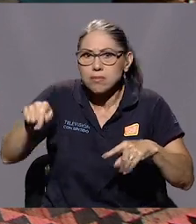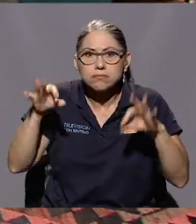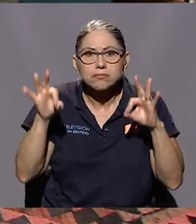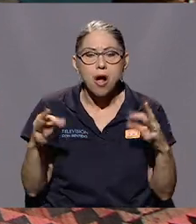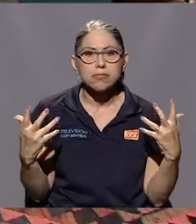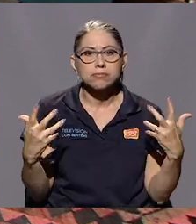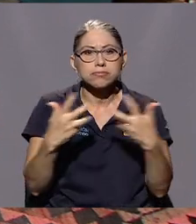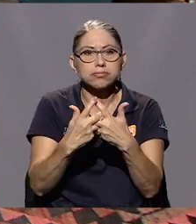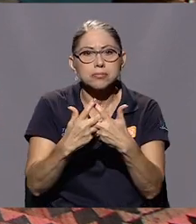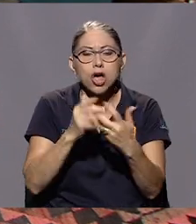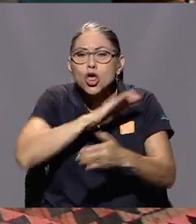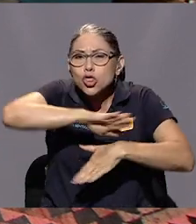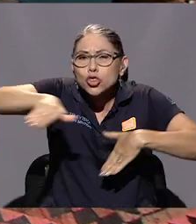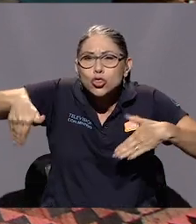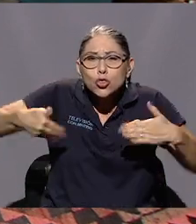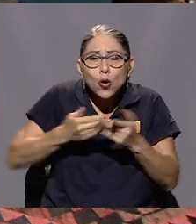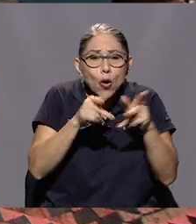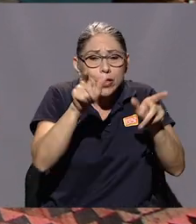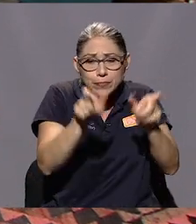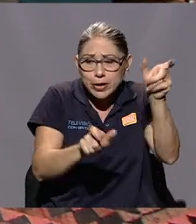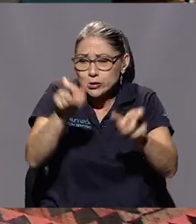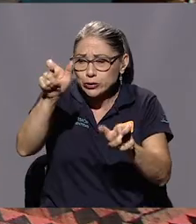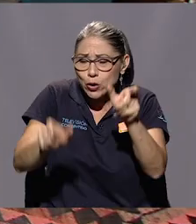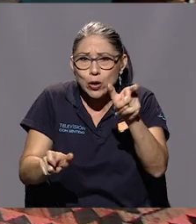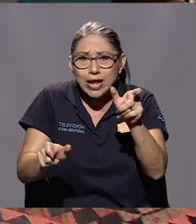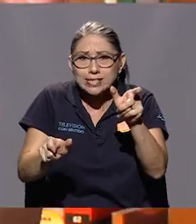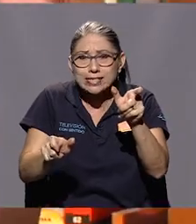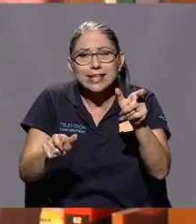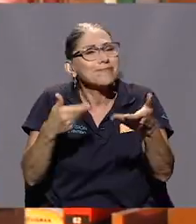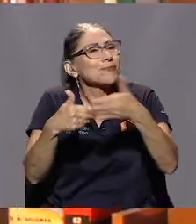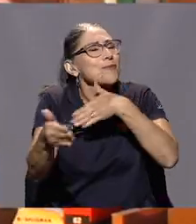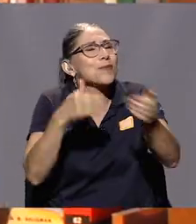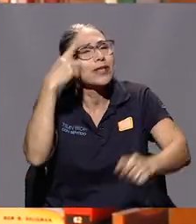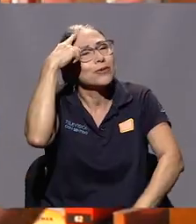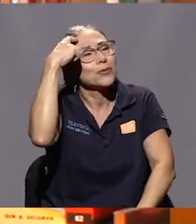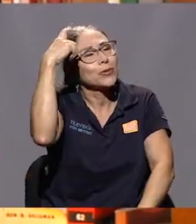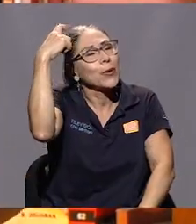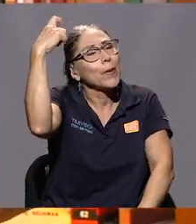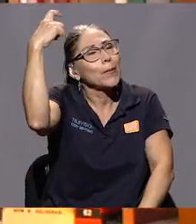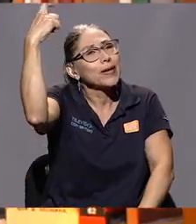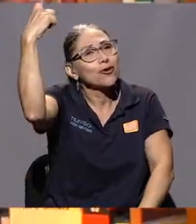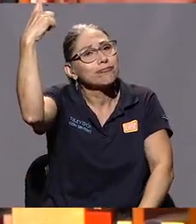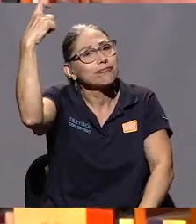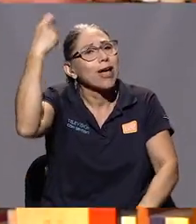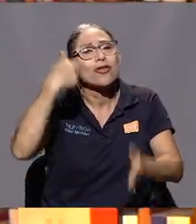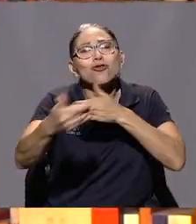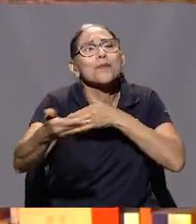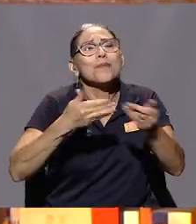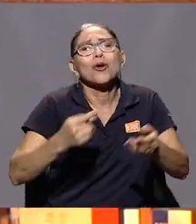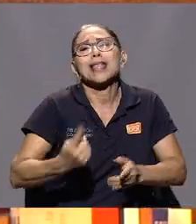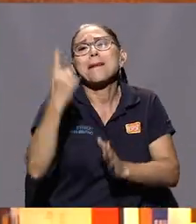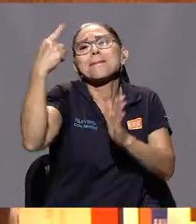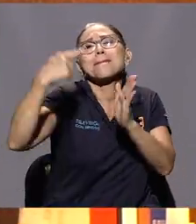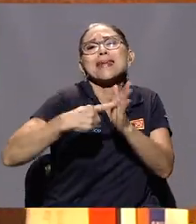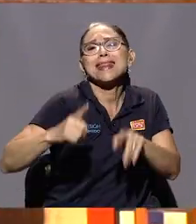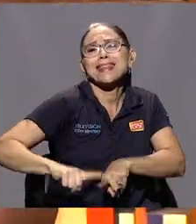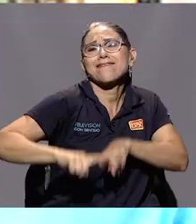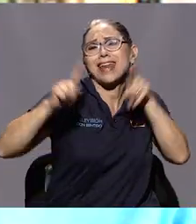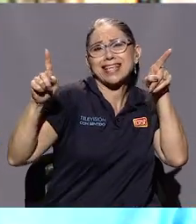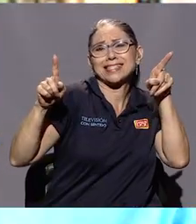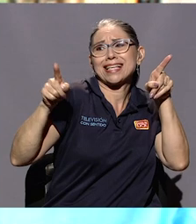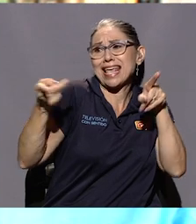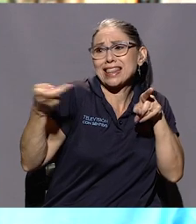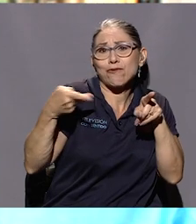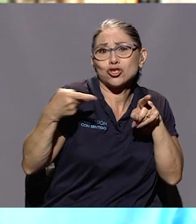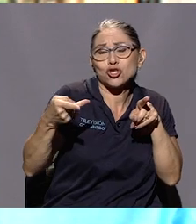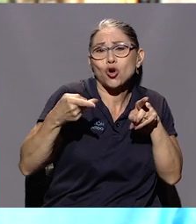compartamos, digamos, un horizonte utópico, aunque tengamos mil diferencias, entre vos y yo debe